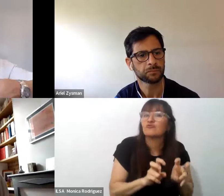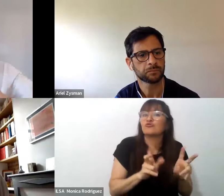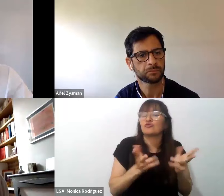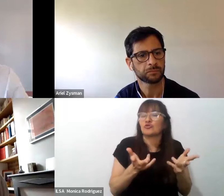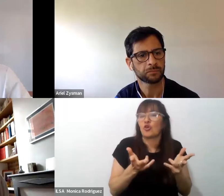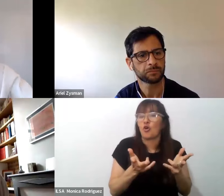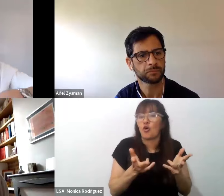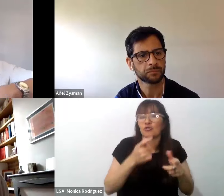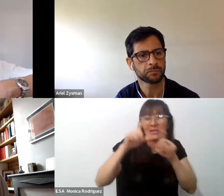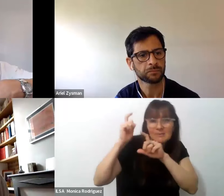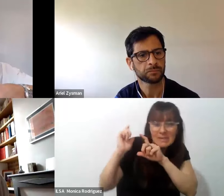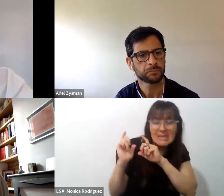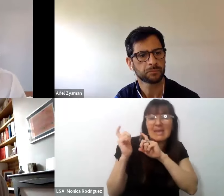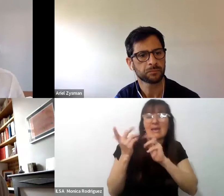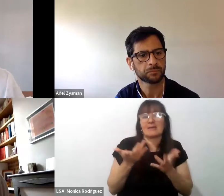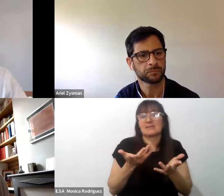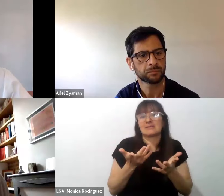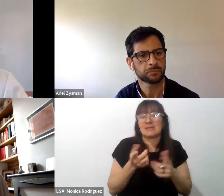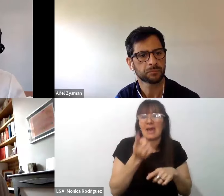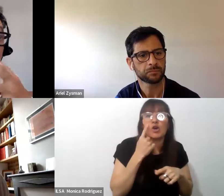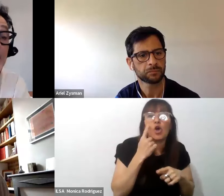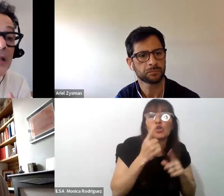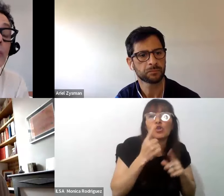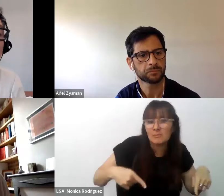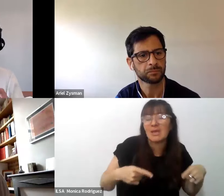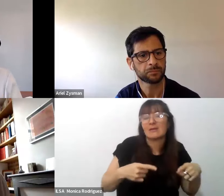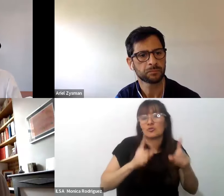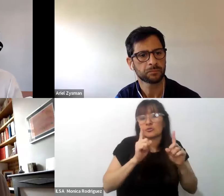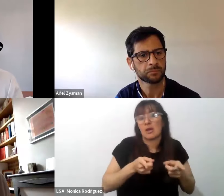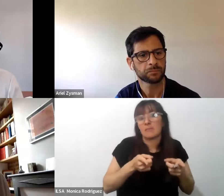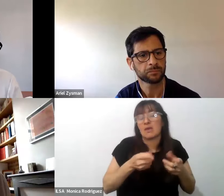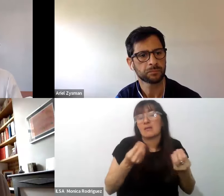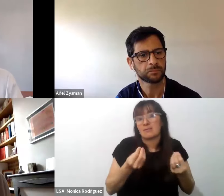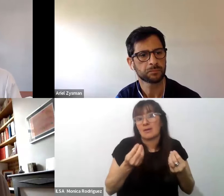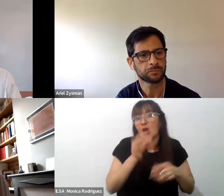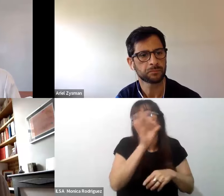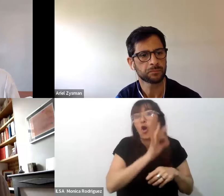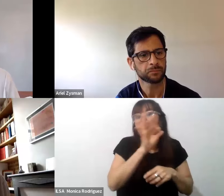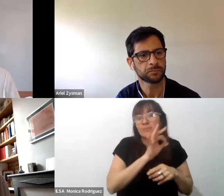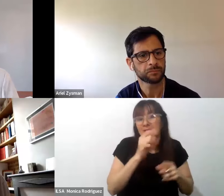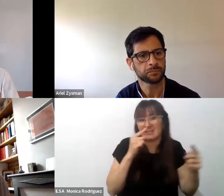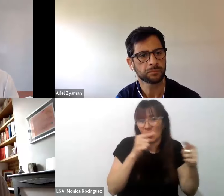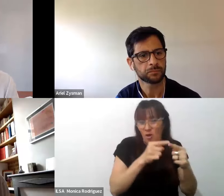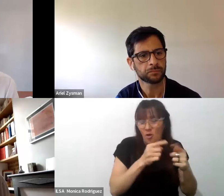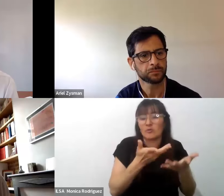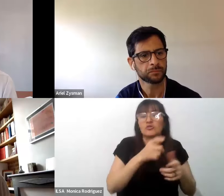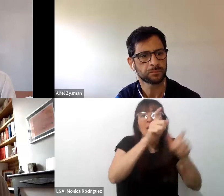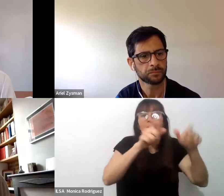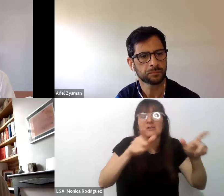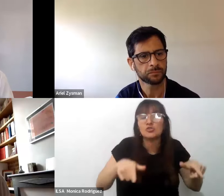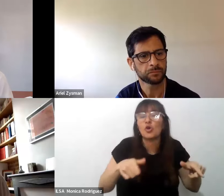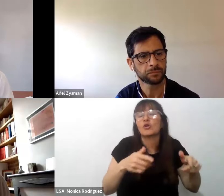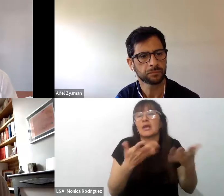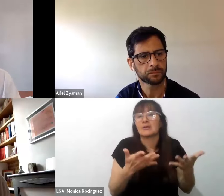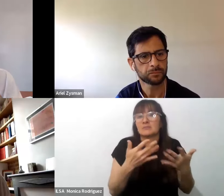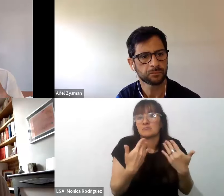de experiencia de saber y también de subjetivación es decir un lugar donde los sujetos se posicionan